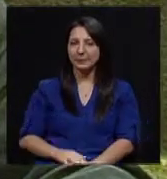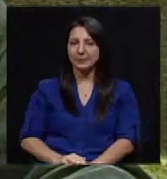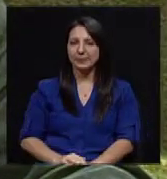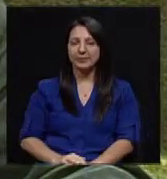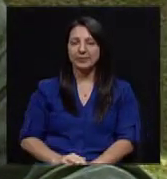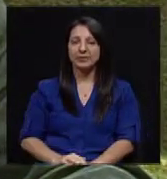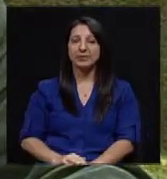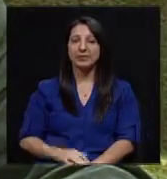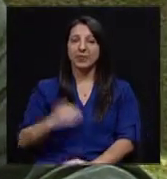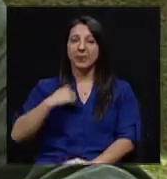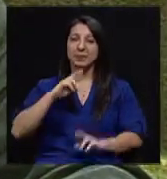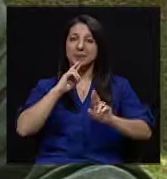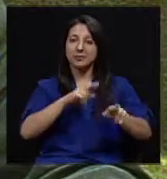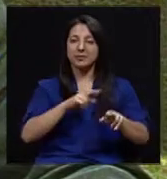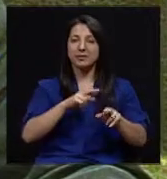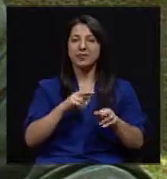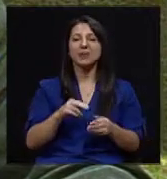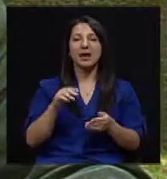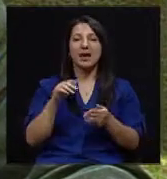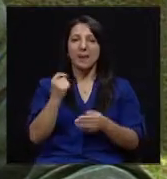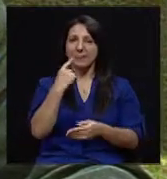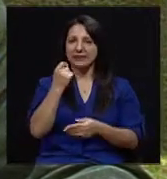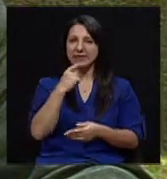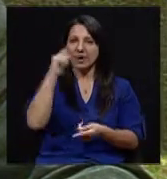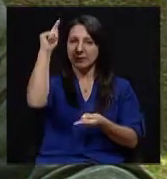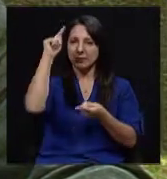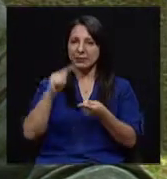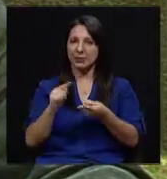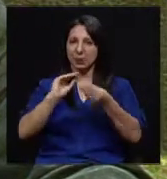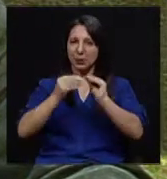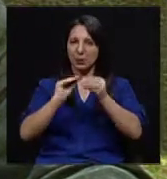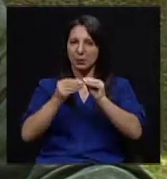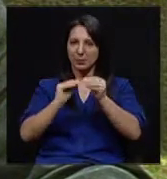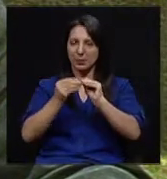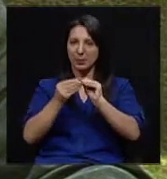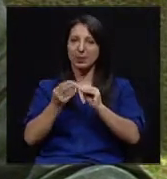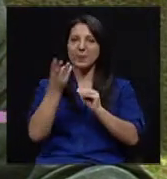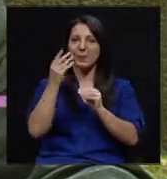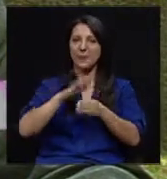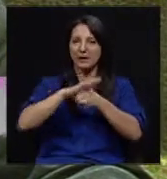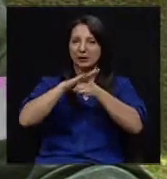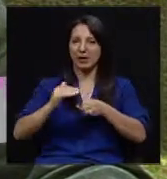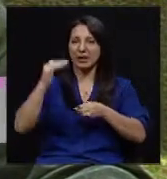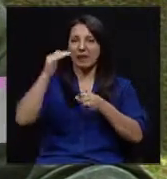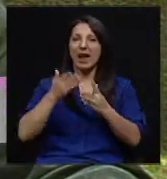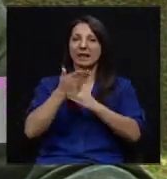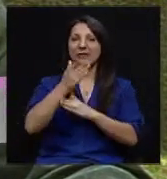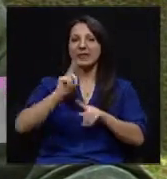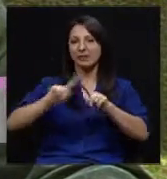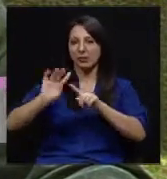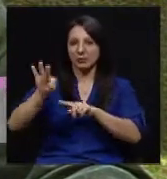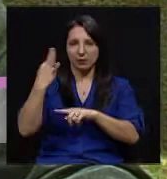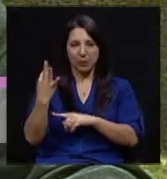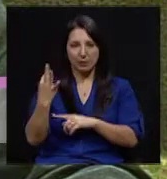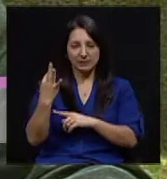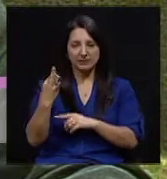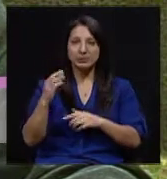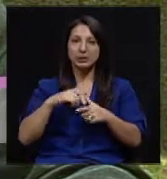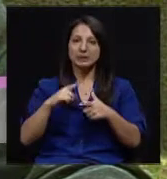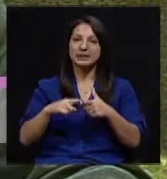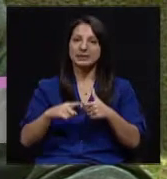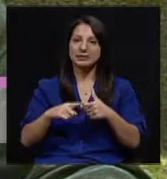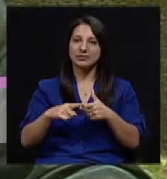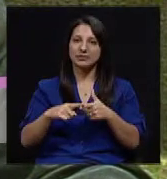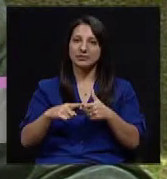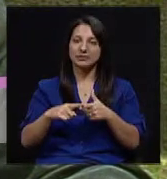Los medicamentos lo que hacen es disminuir la cifra de presión arterial a través de diferentes mecanismos. Entonces,